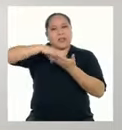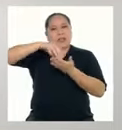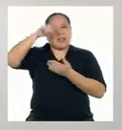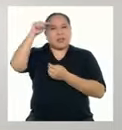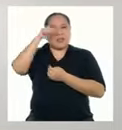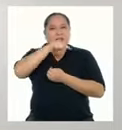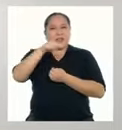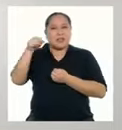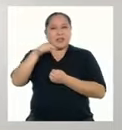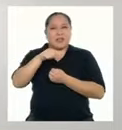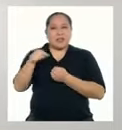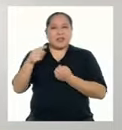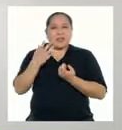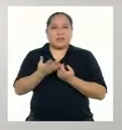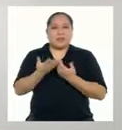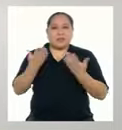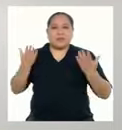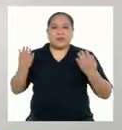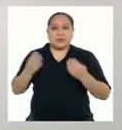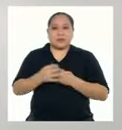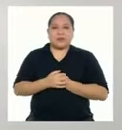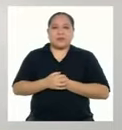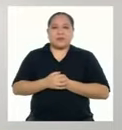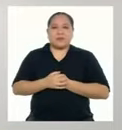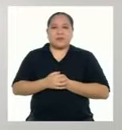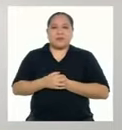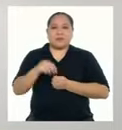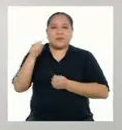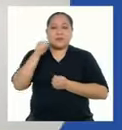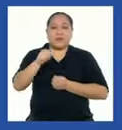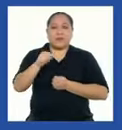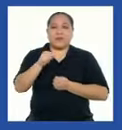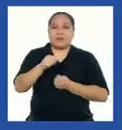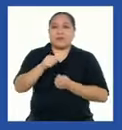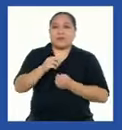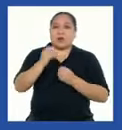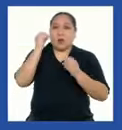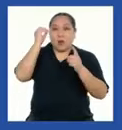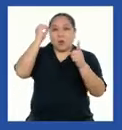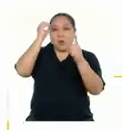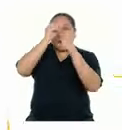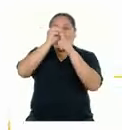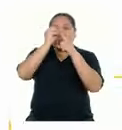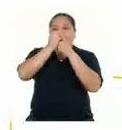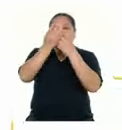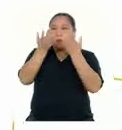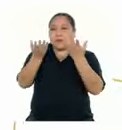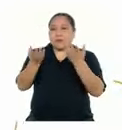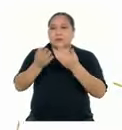tipo de texto Por ello, nuestro objetivo será